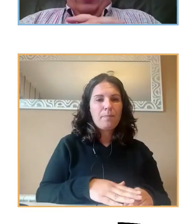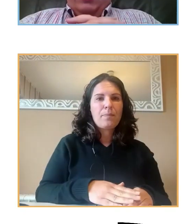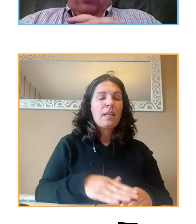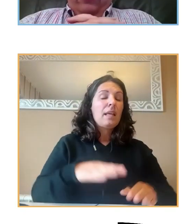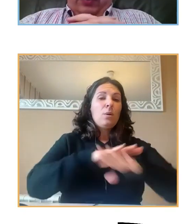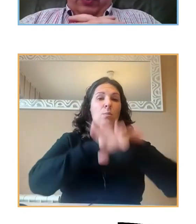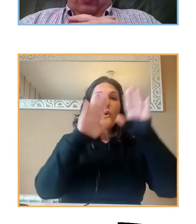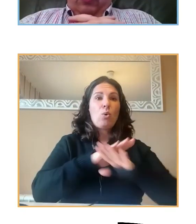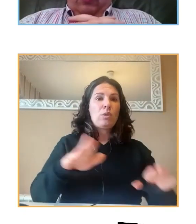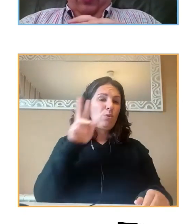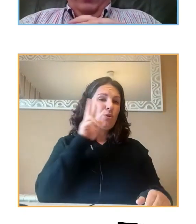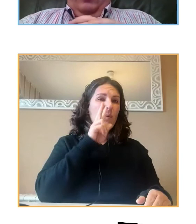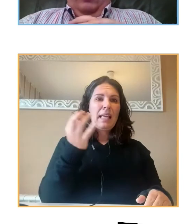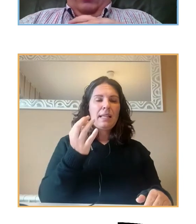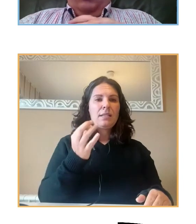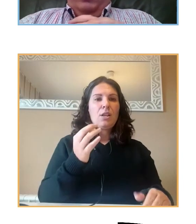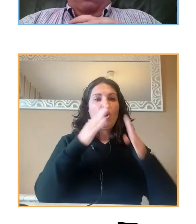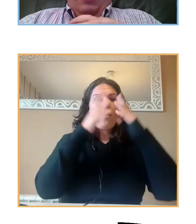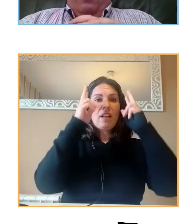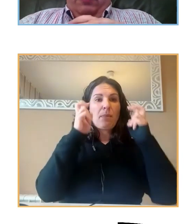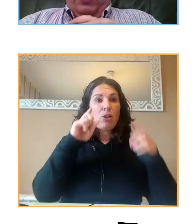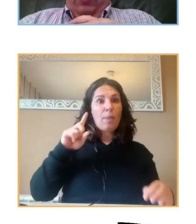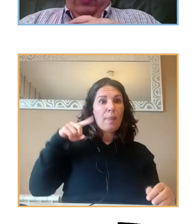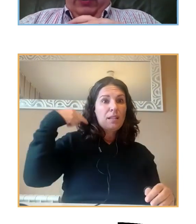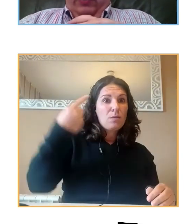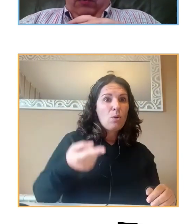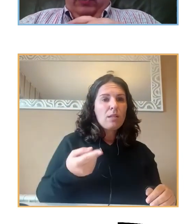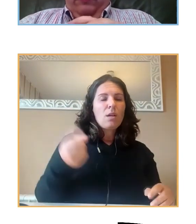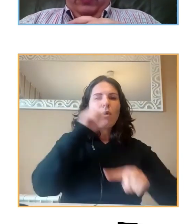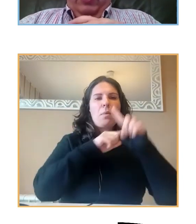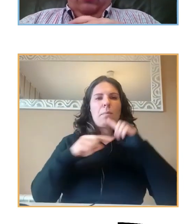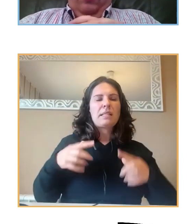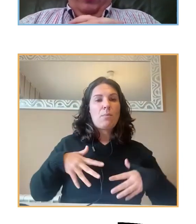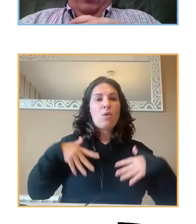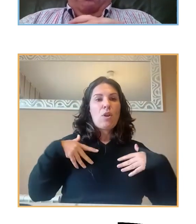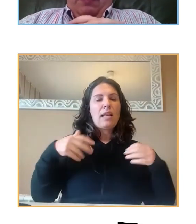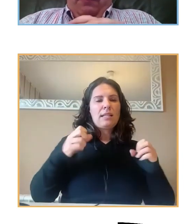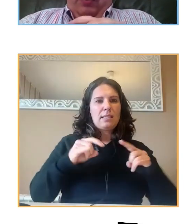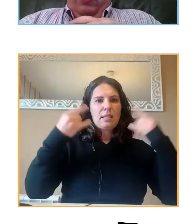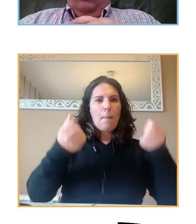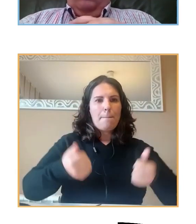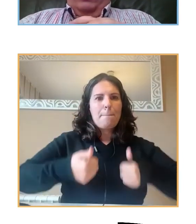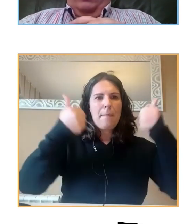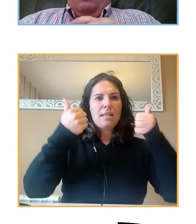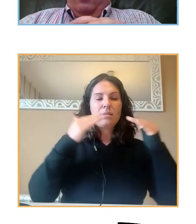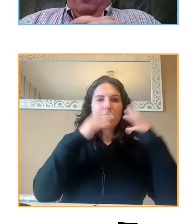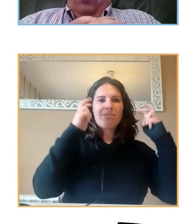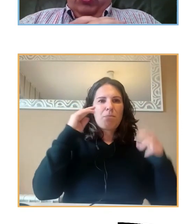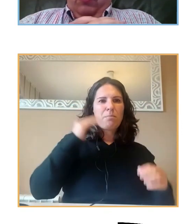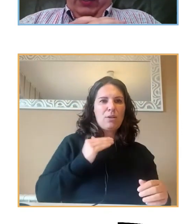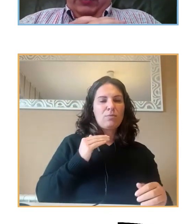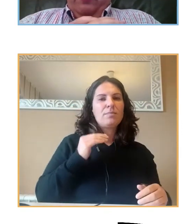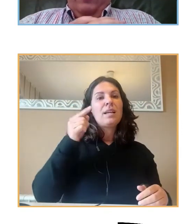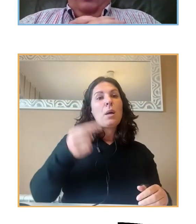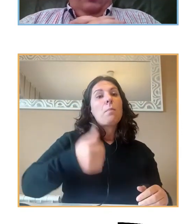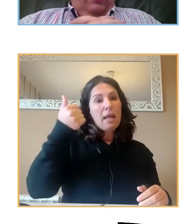vemos que tras el confinamiento han surgido más problemas emocionales que durante el confinamiento, más problemas conductuales y más problemas con